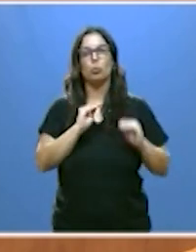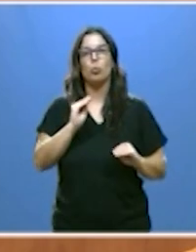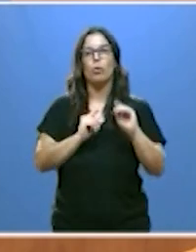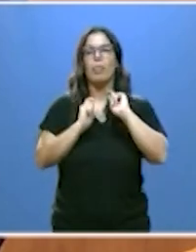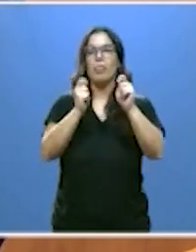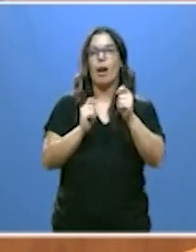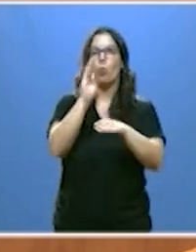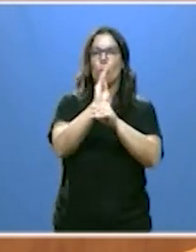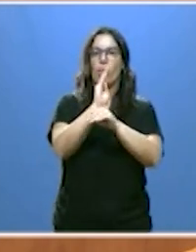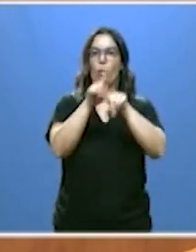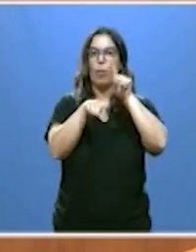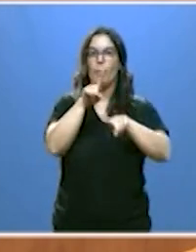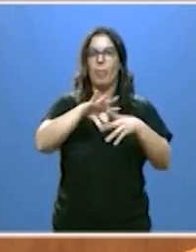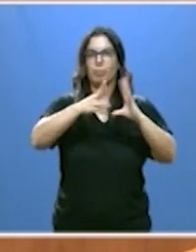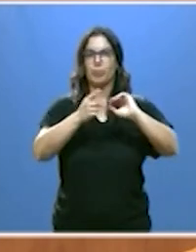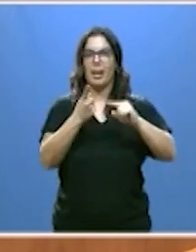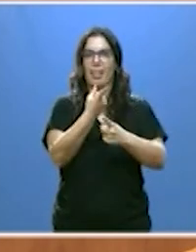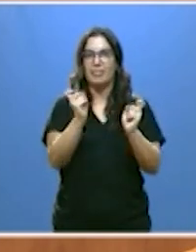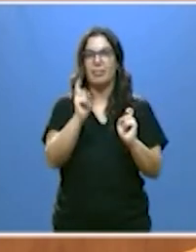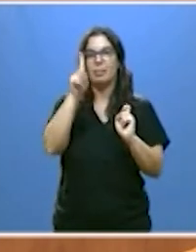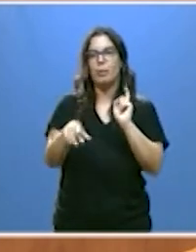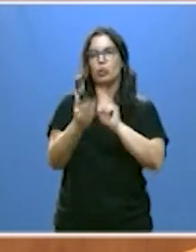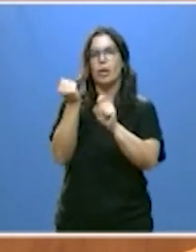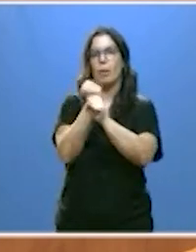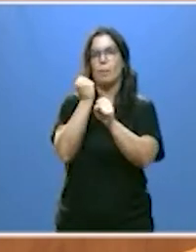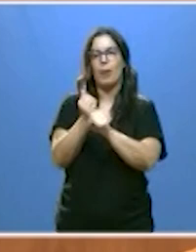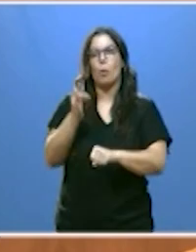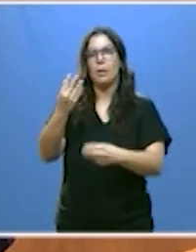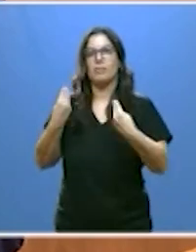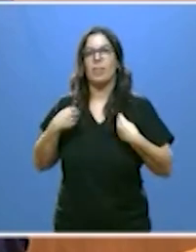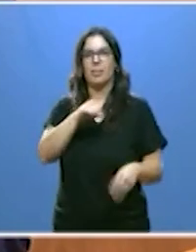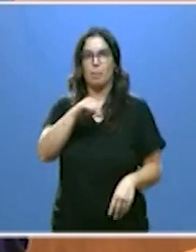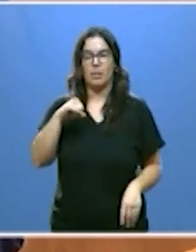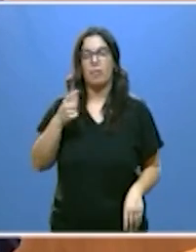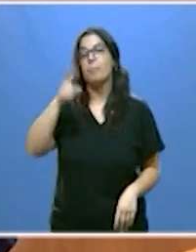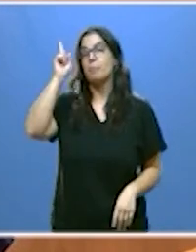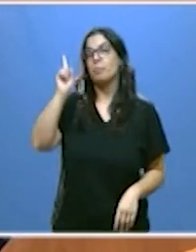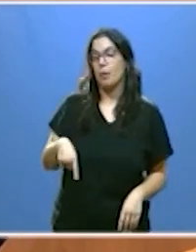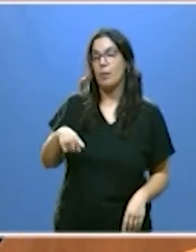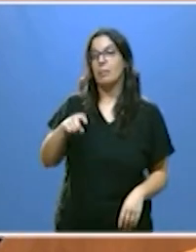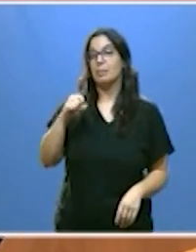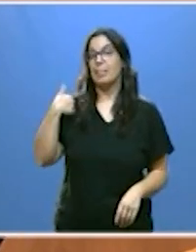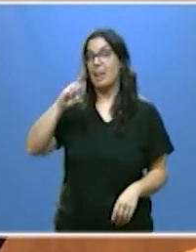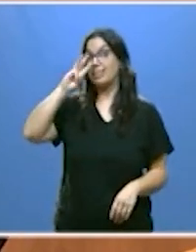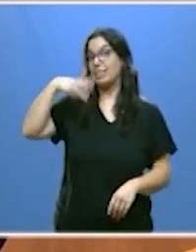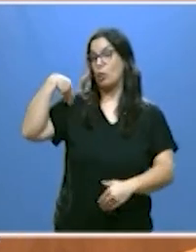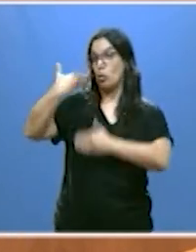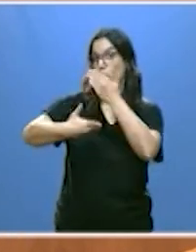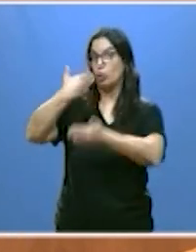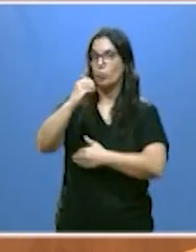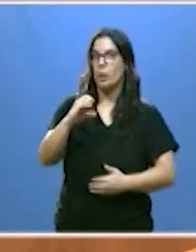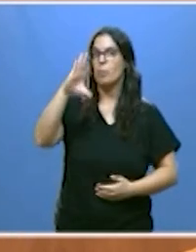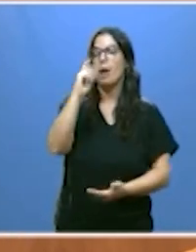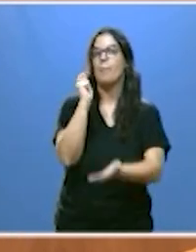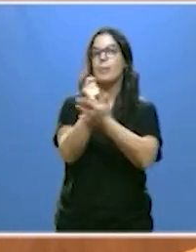necesita y acceder a un empleo y a una vida independiente. También incrementando por tercer año consecutivo las prestaciones